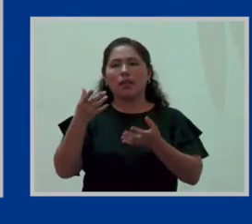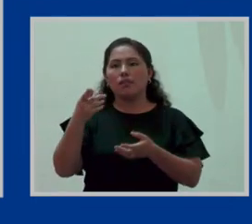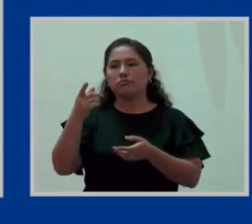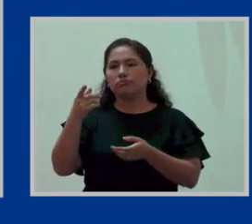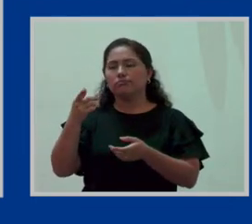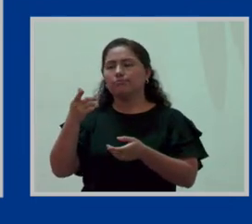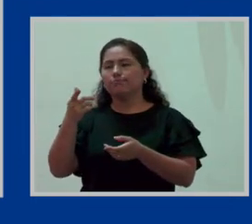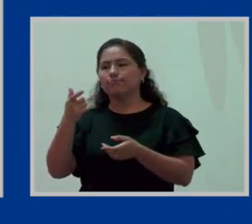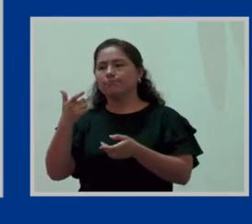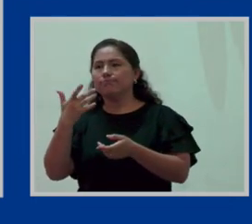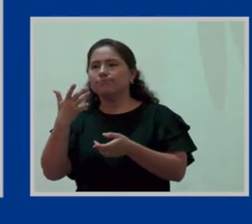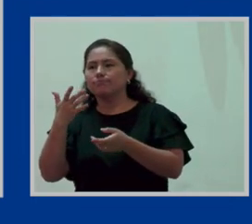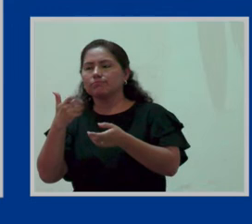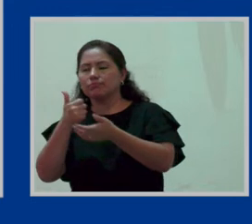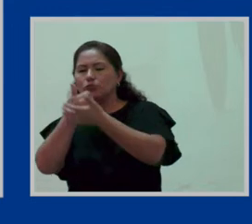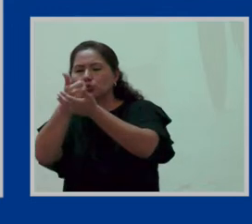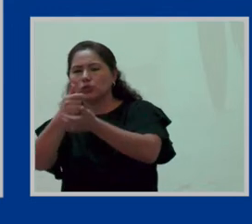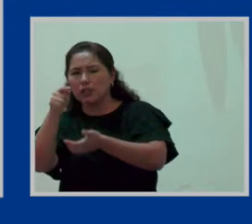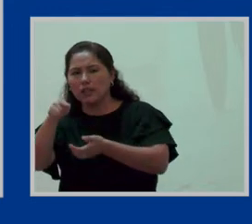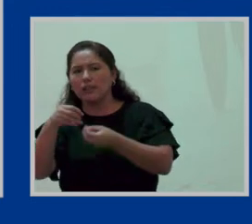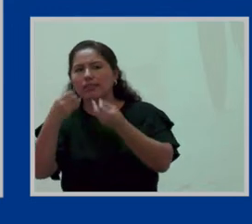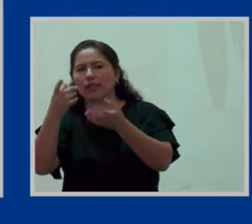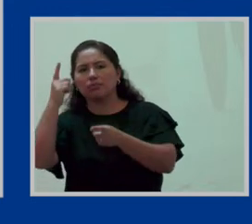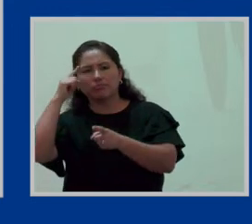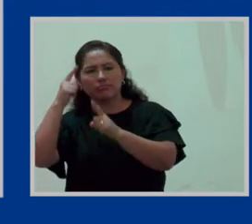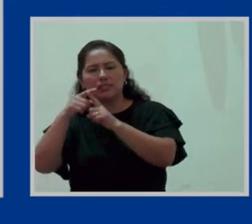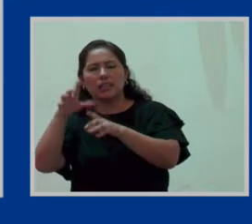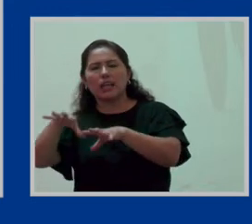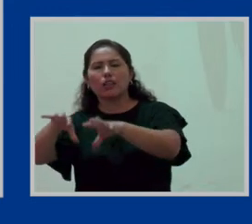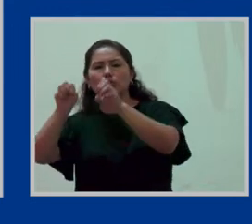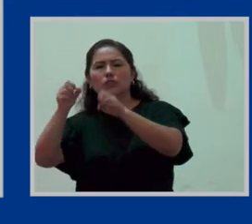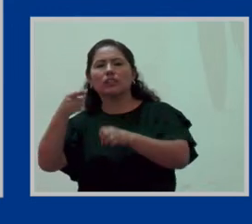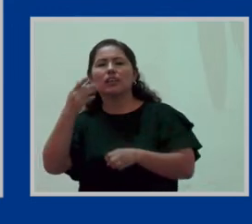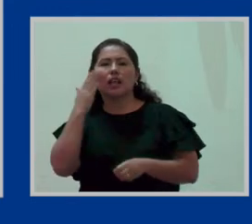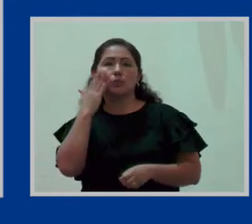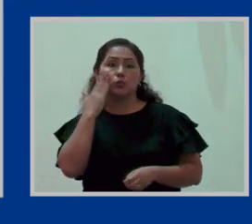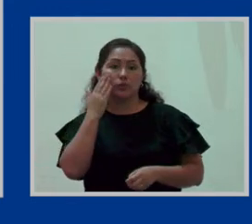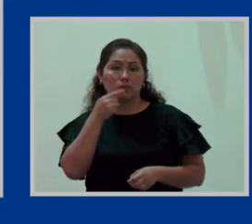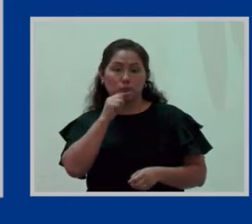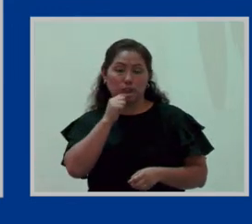a darle la licencia por adopción a la mujer. ¿Bien?